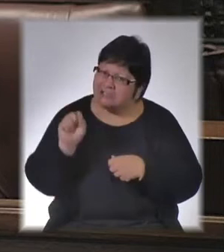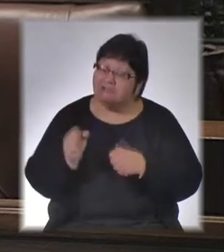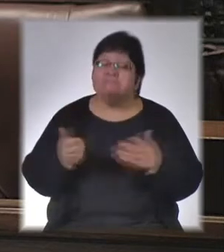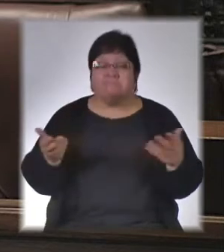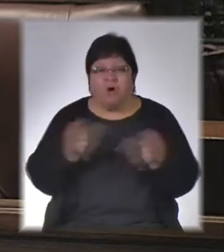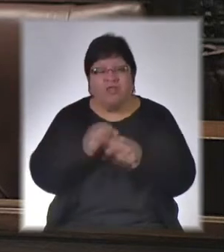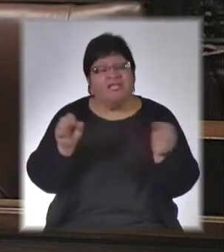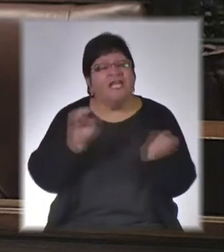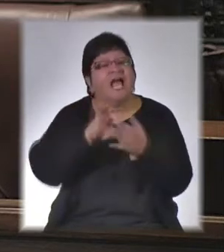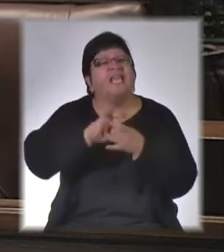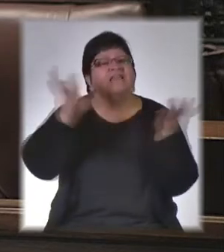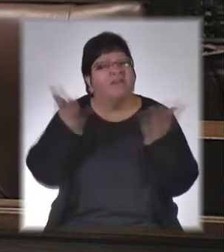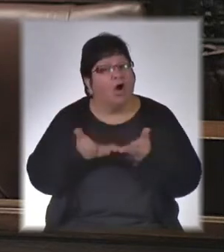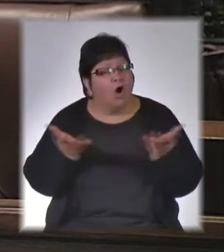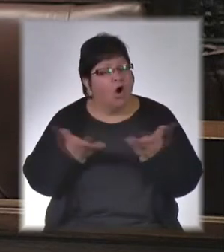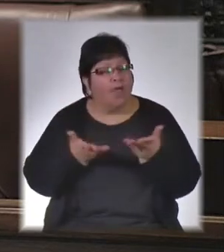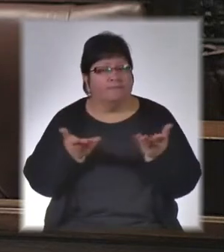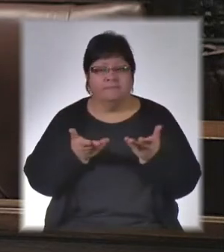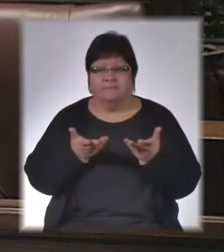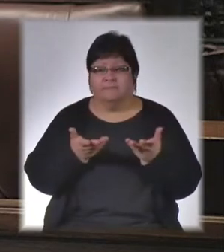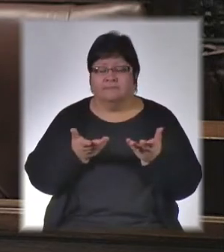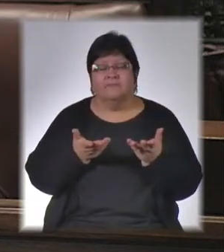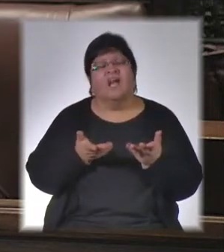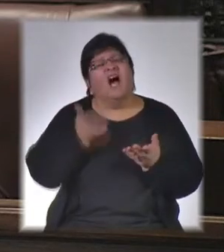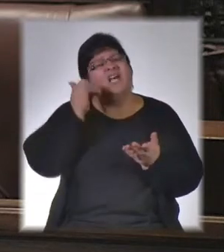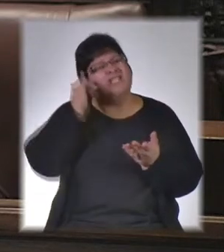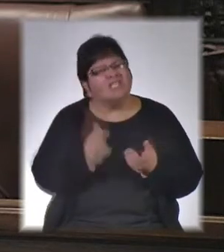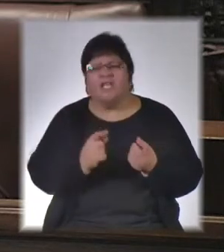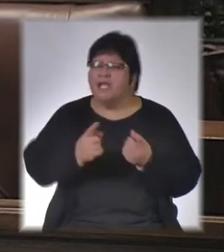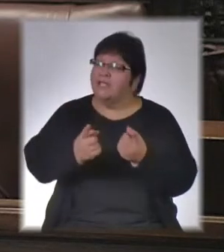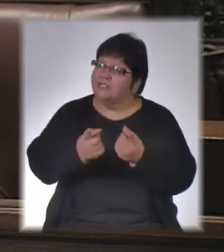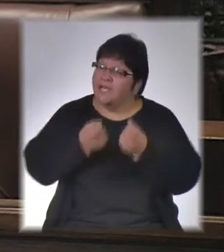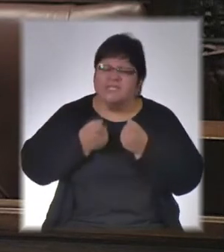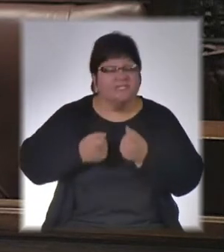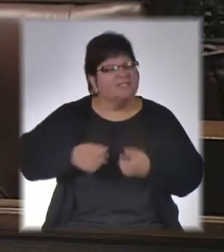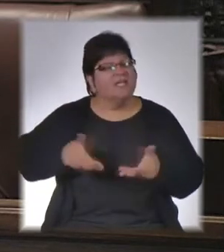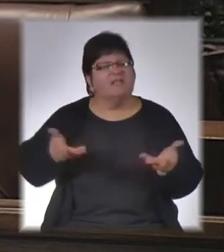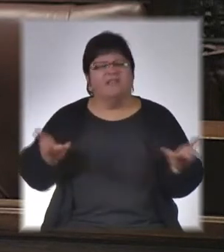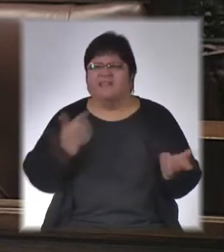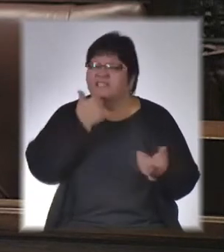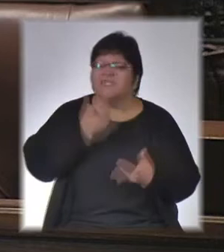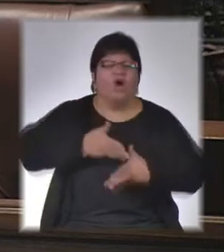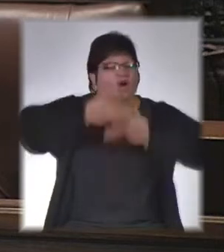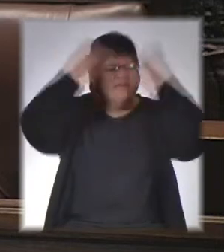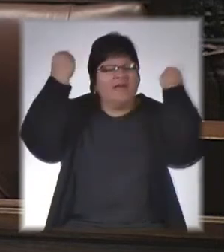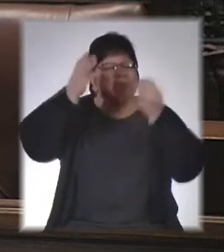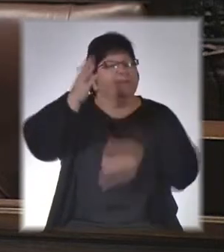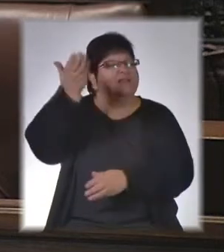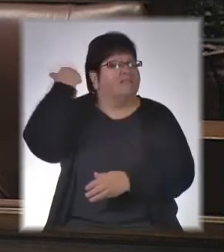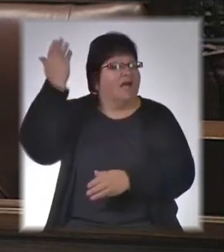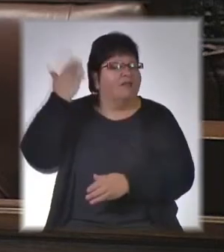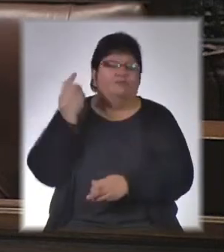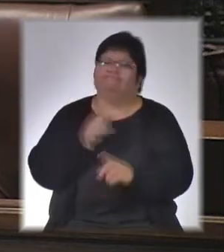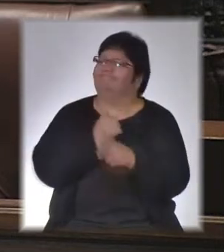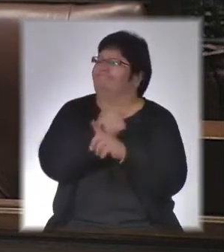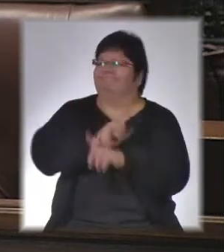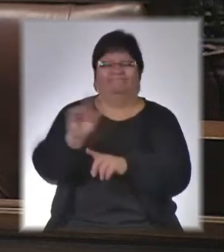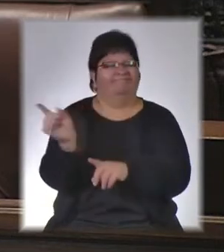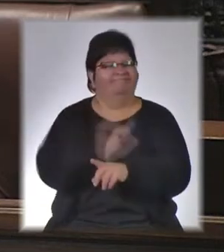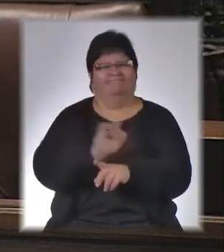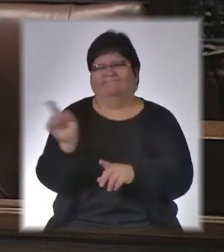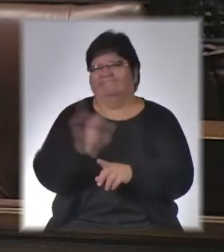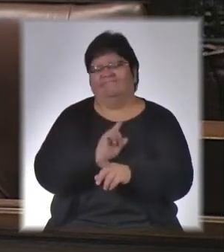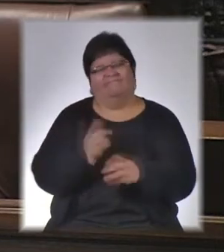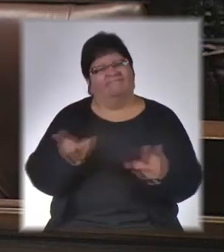porque ya los uruguayos y uruguayas no quieren saber del tema. Errónea apreciación. Si fuera así, no serían cada vez más